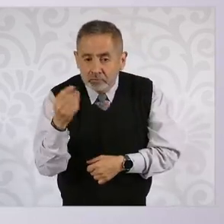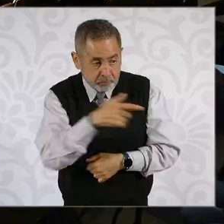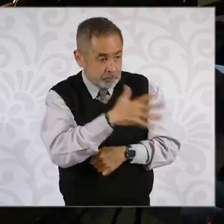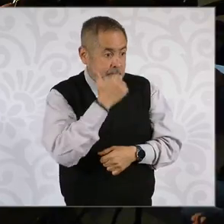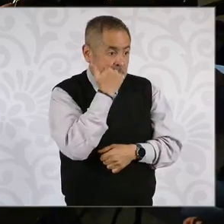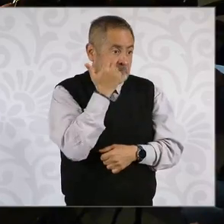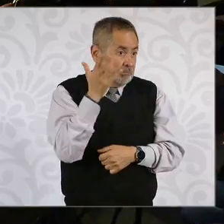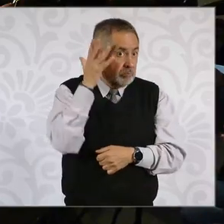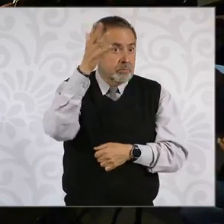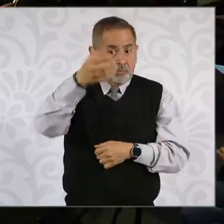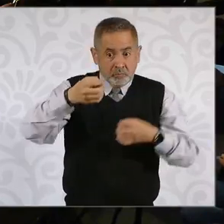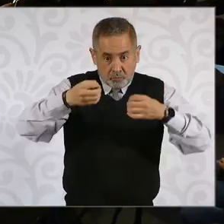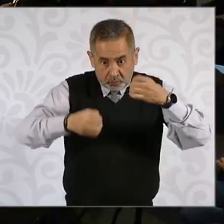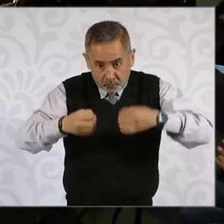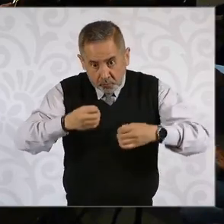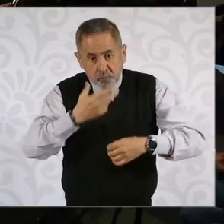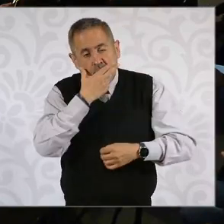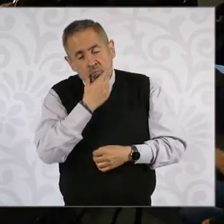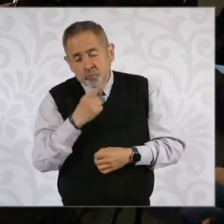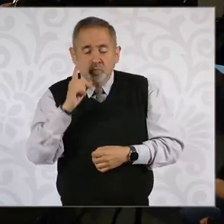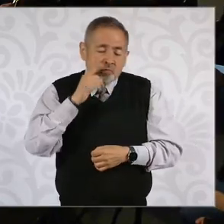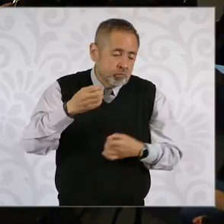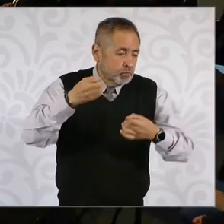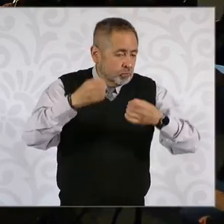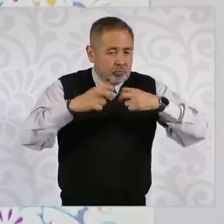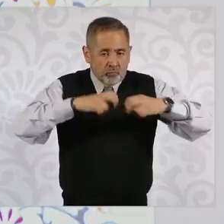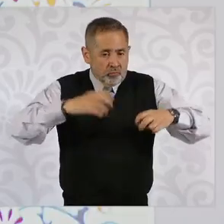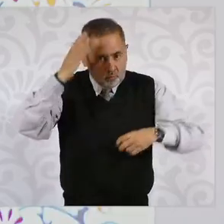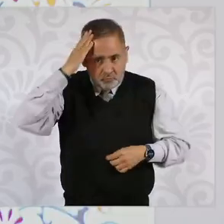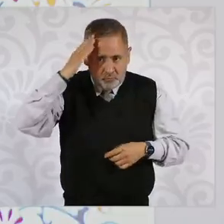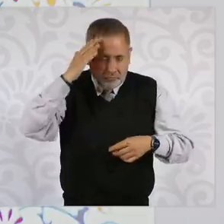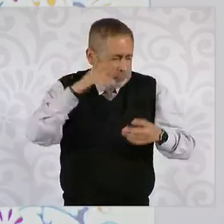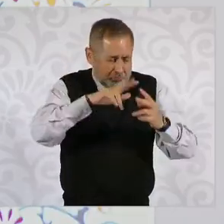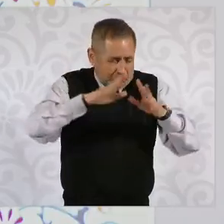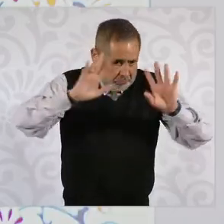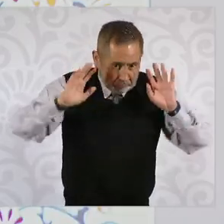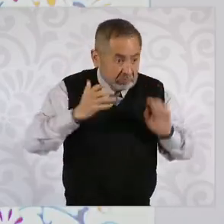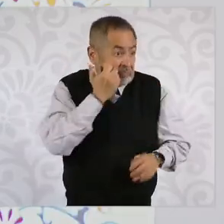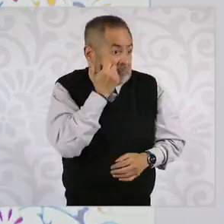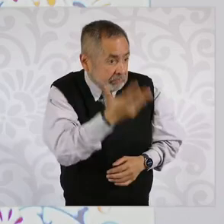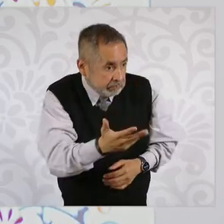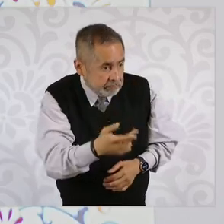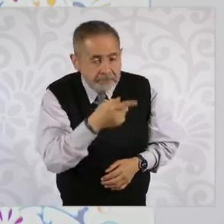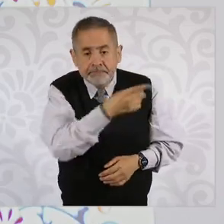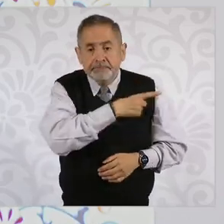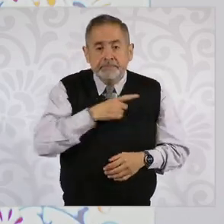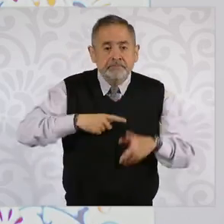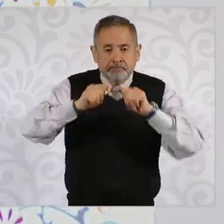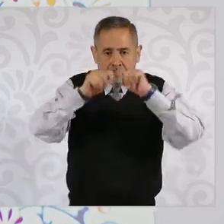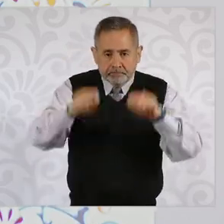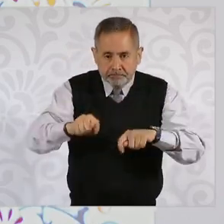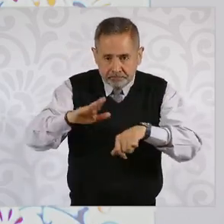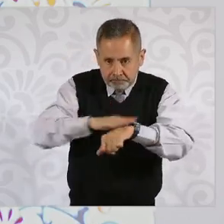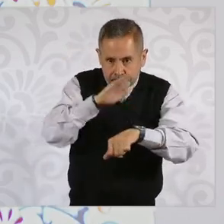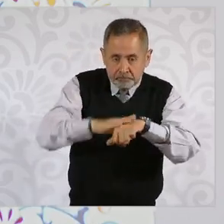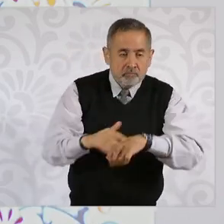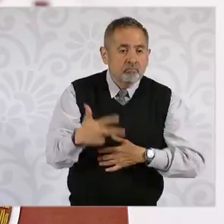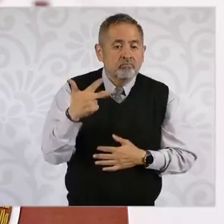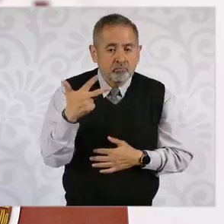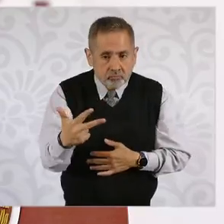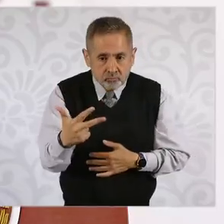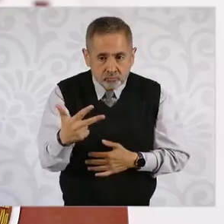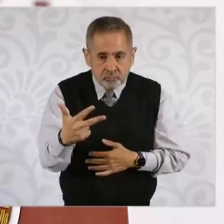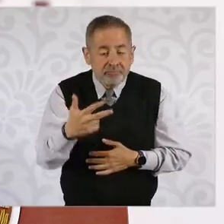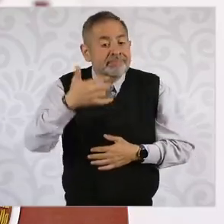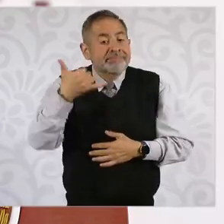aspire a ser juez, jueza, magistrado, magistrada, ministro, ministra, tiene que tener al menos ocho de promedio en su carrera